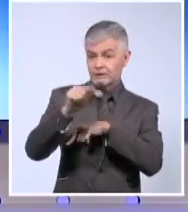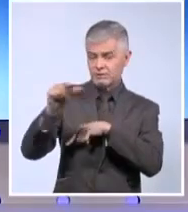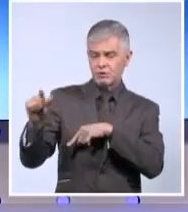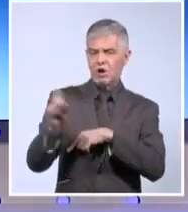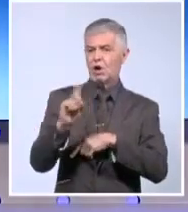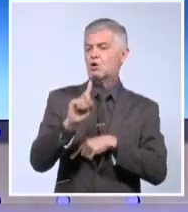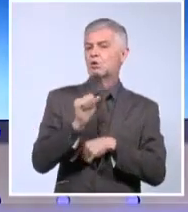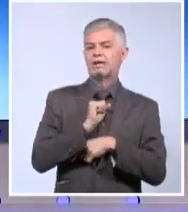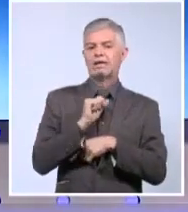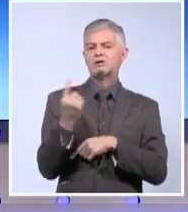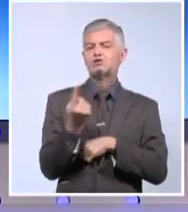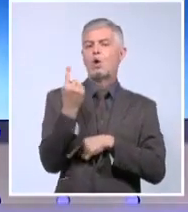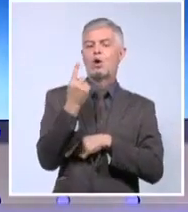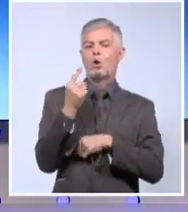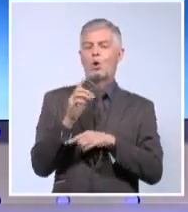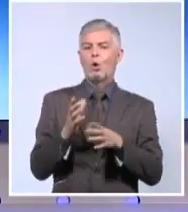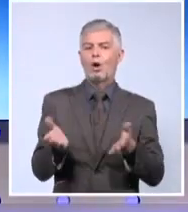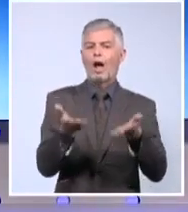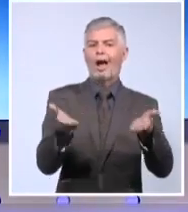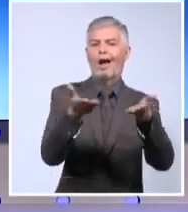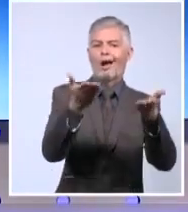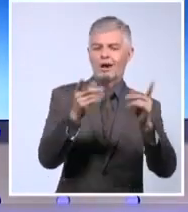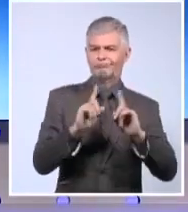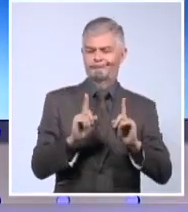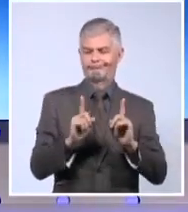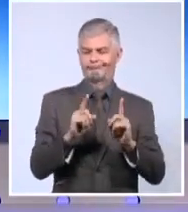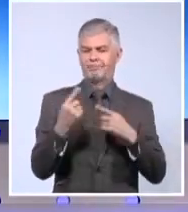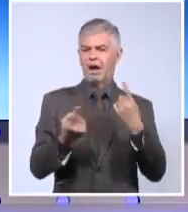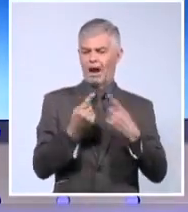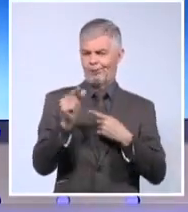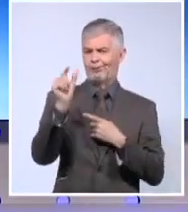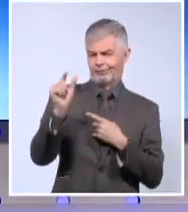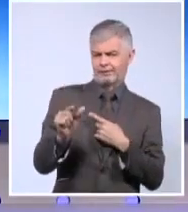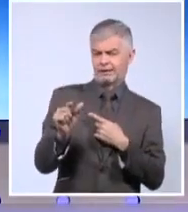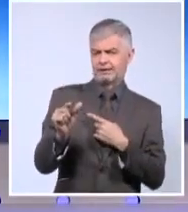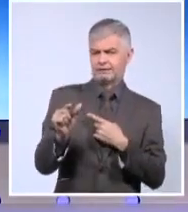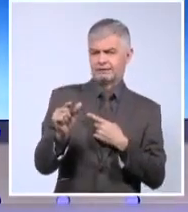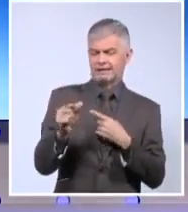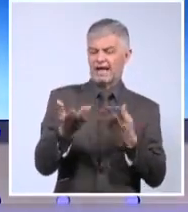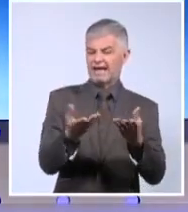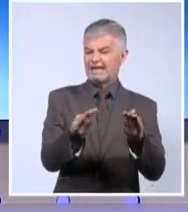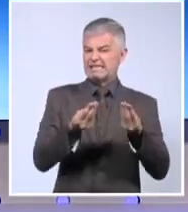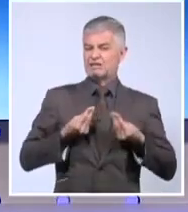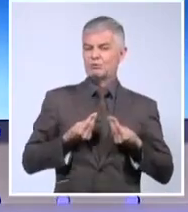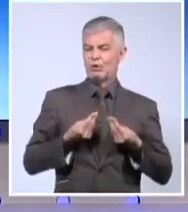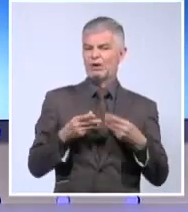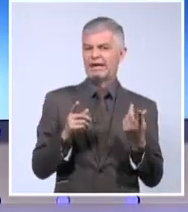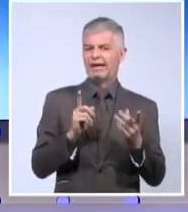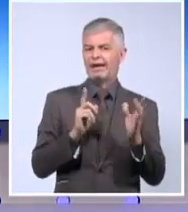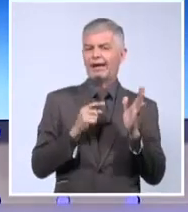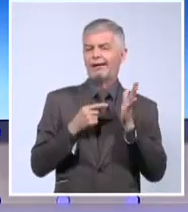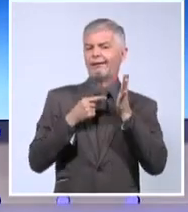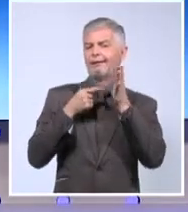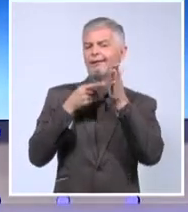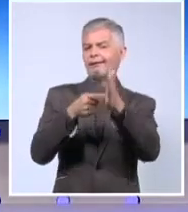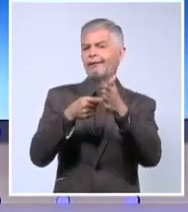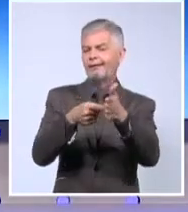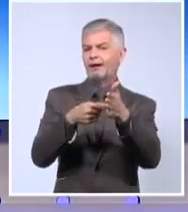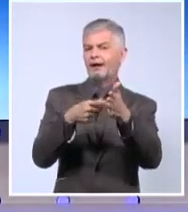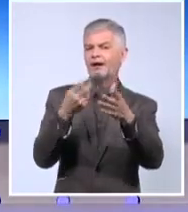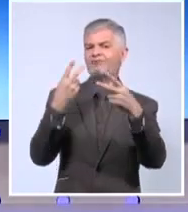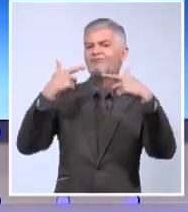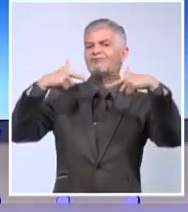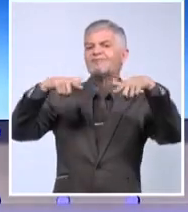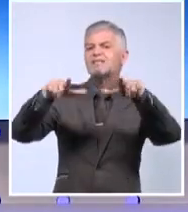de incitar. Hubo alguien que recibió, por poner un ejemplo, alguien que recibió indicaciones a través de videollamadas